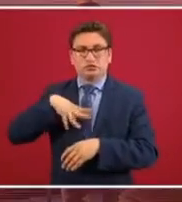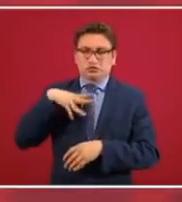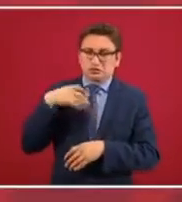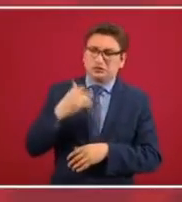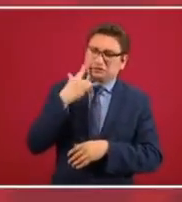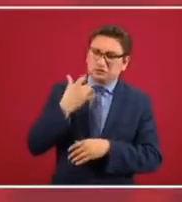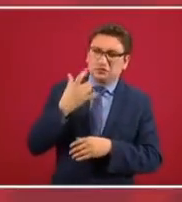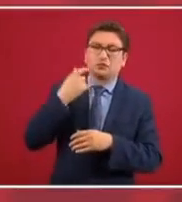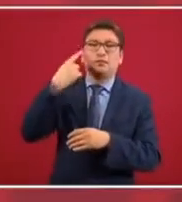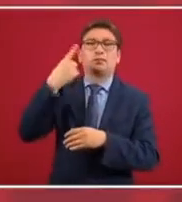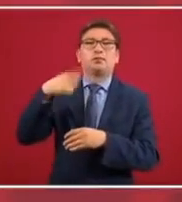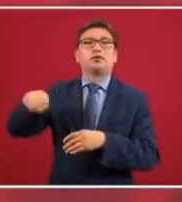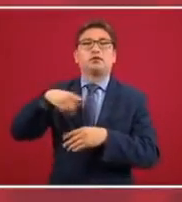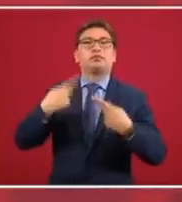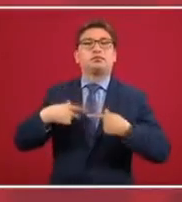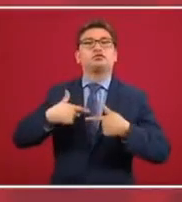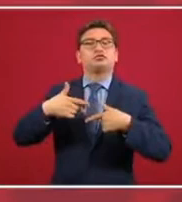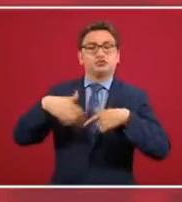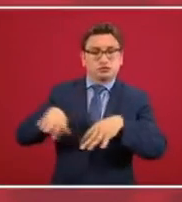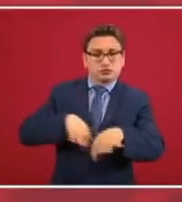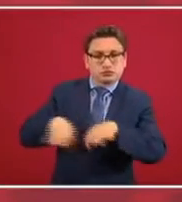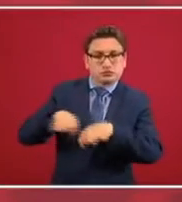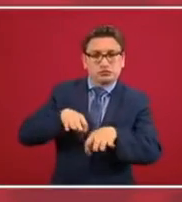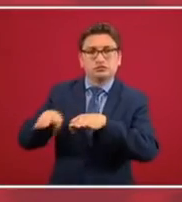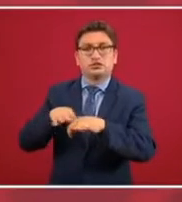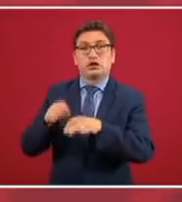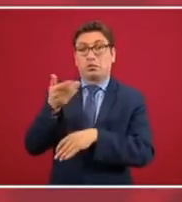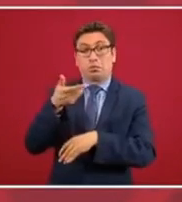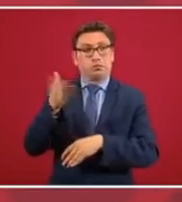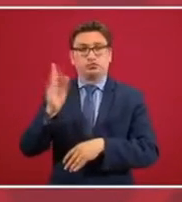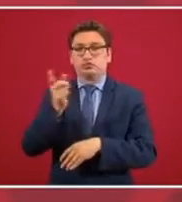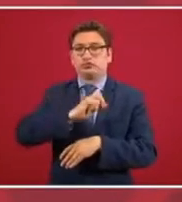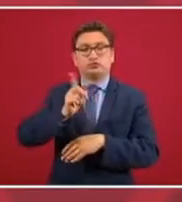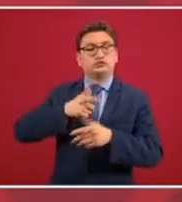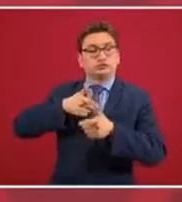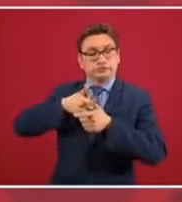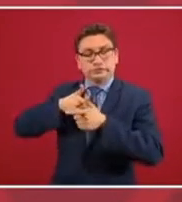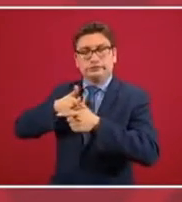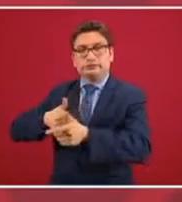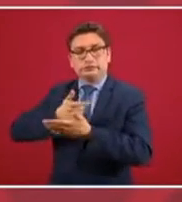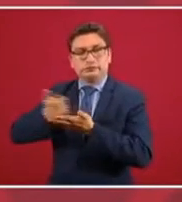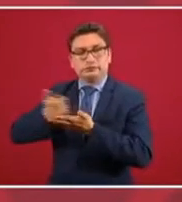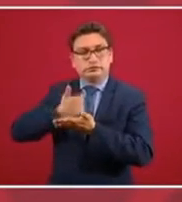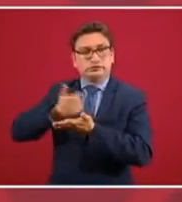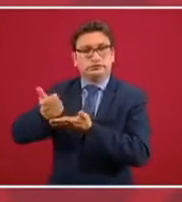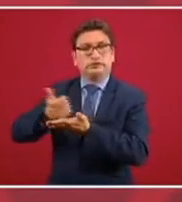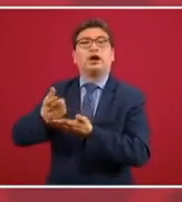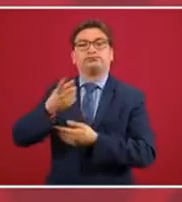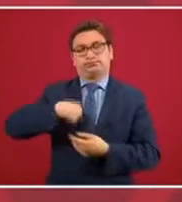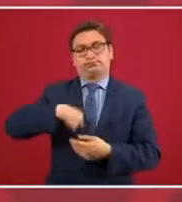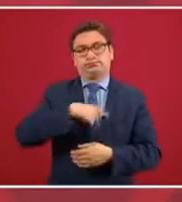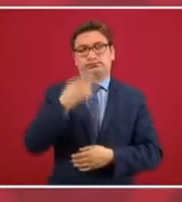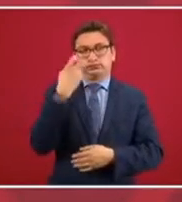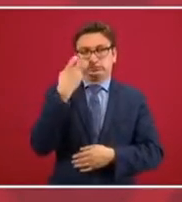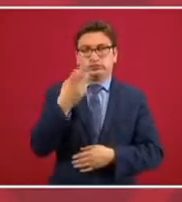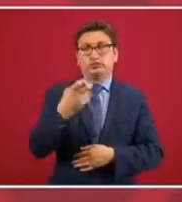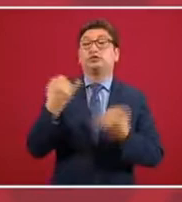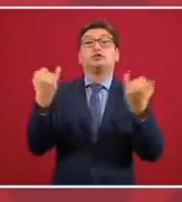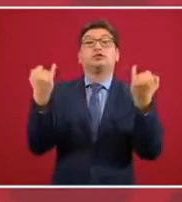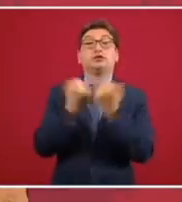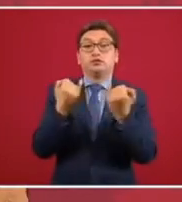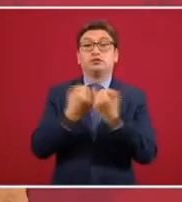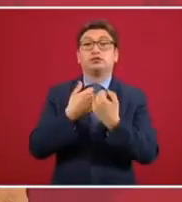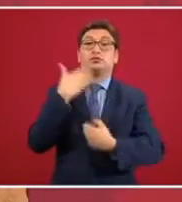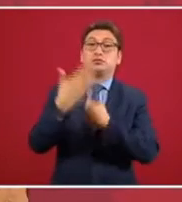a sus trabajadores pagándoles su salario. Entonces, vamos a incluir también a taxistas